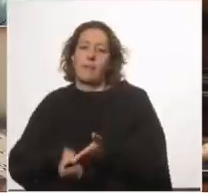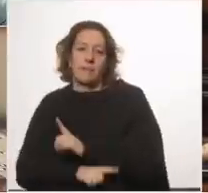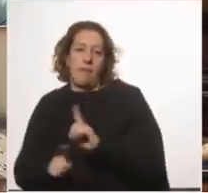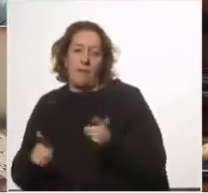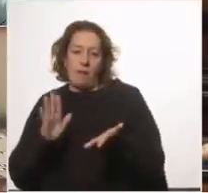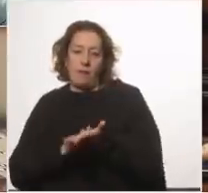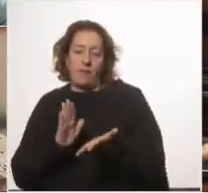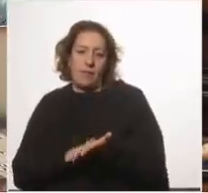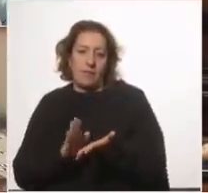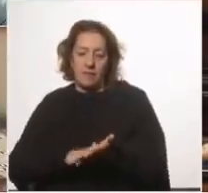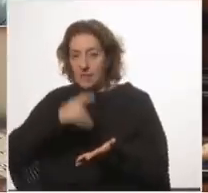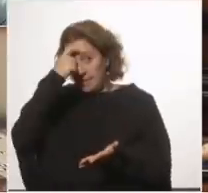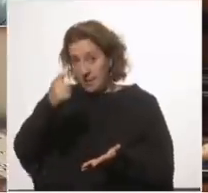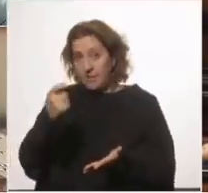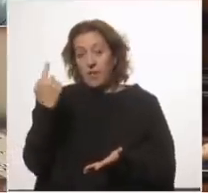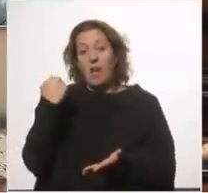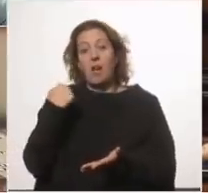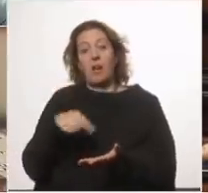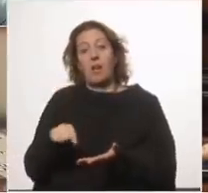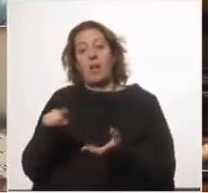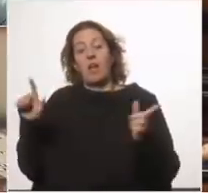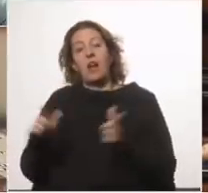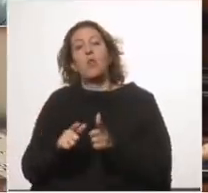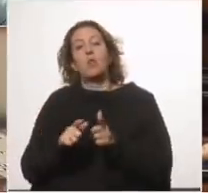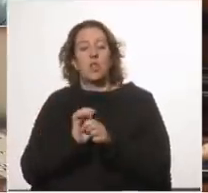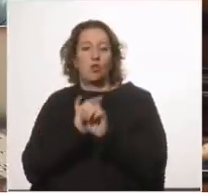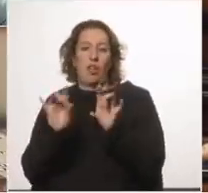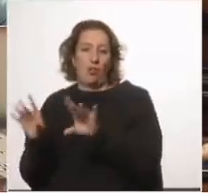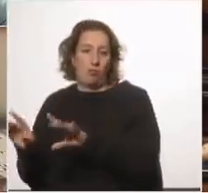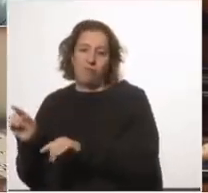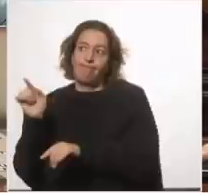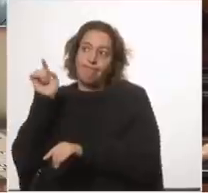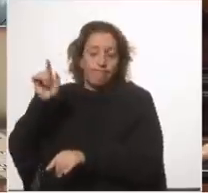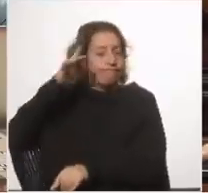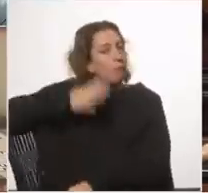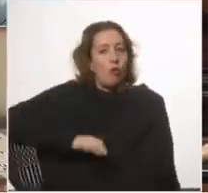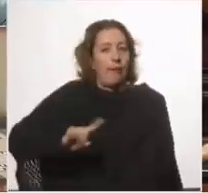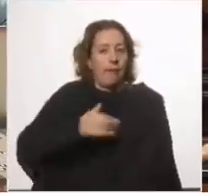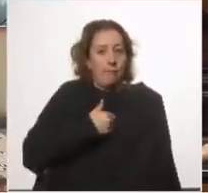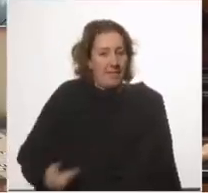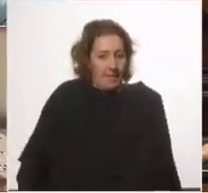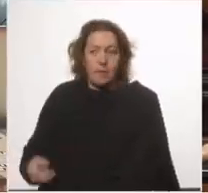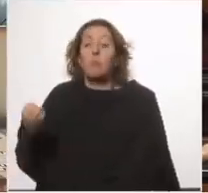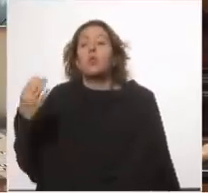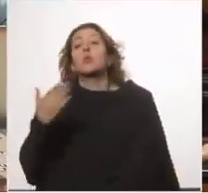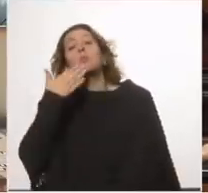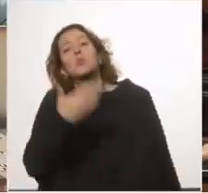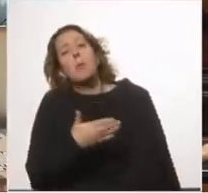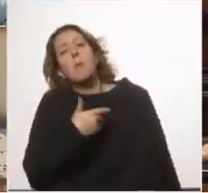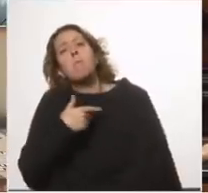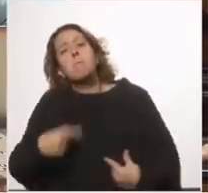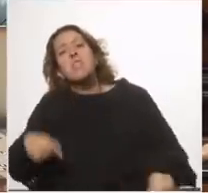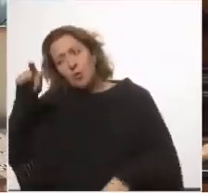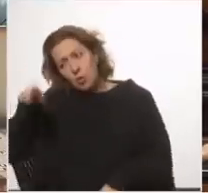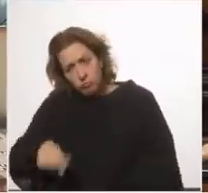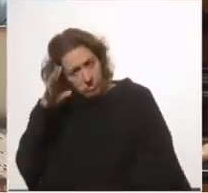la evidencia científica la reducción de los contagios que él no creía en esa tesis por eso le preguntamos a los ministros si creen